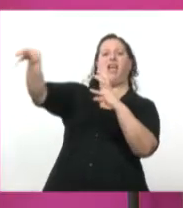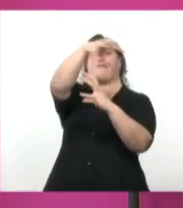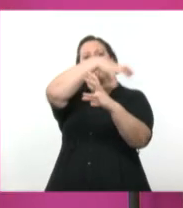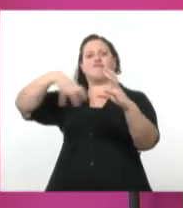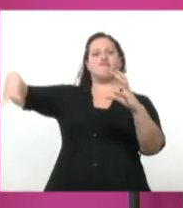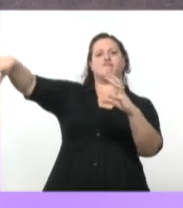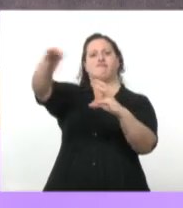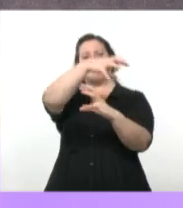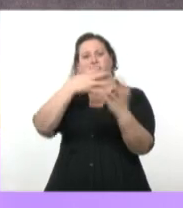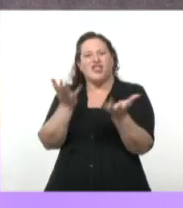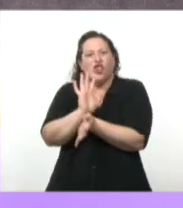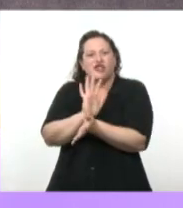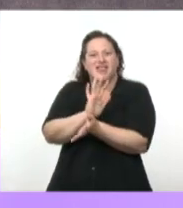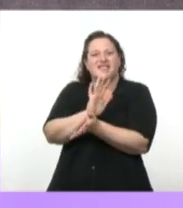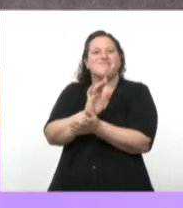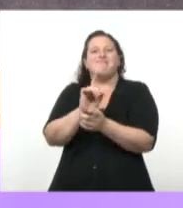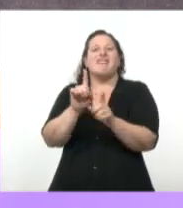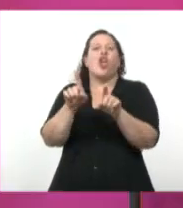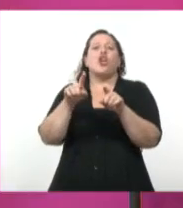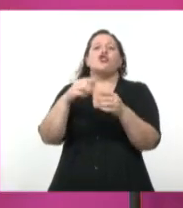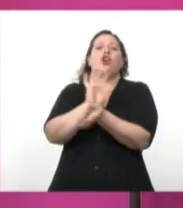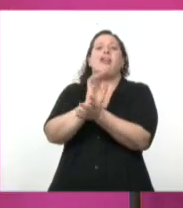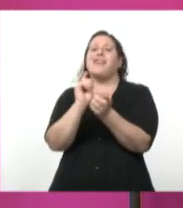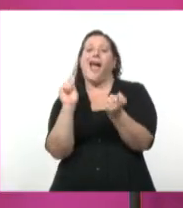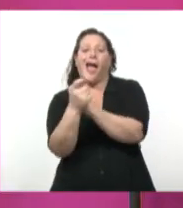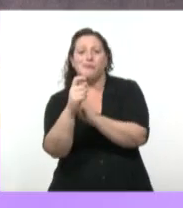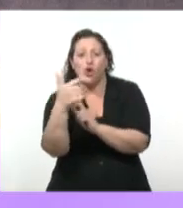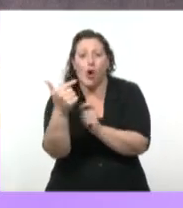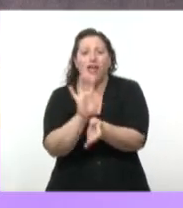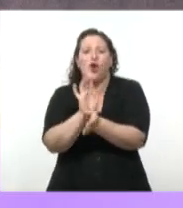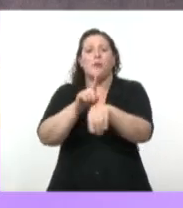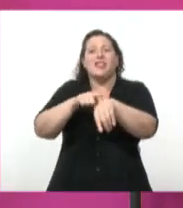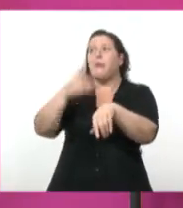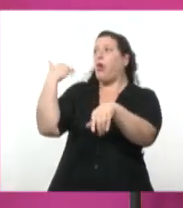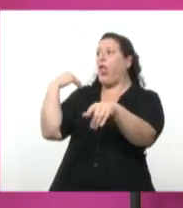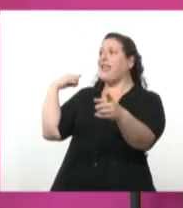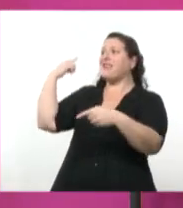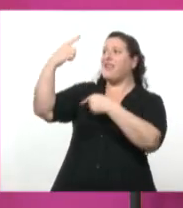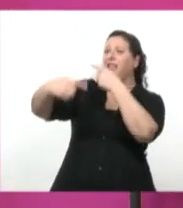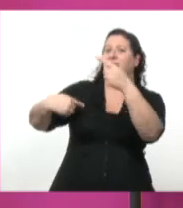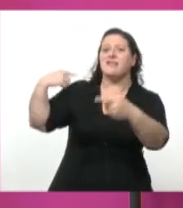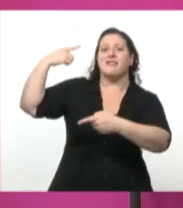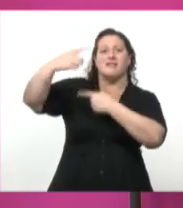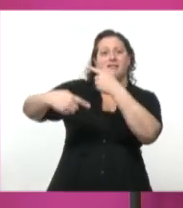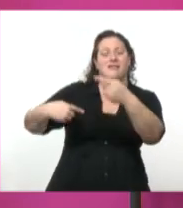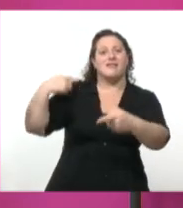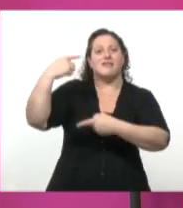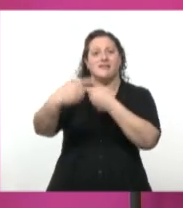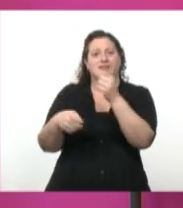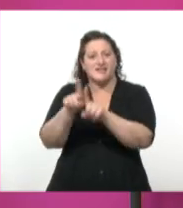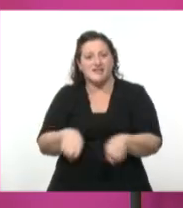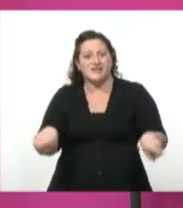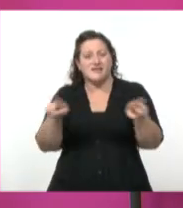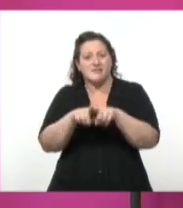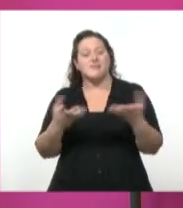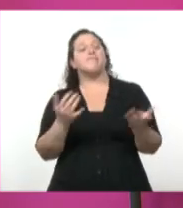retorno a un tiempo anterior. Bueno, eso es interesante y también es pensar filosóficamente la revolución tiene